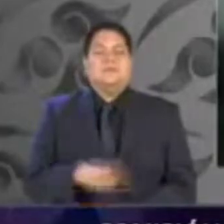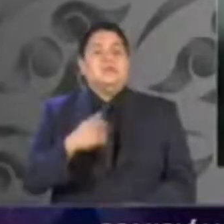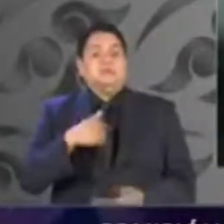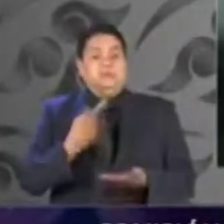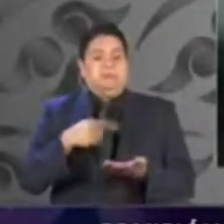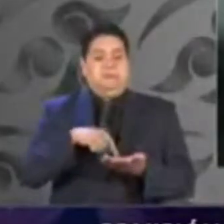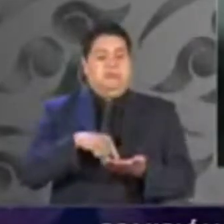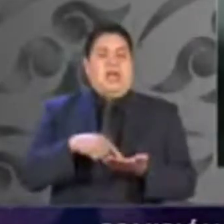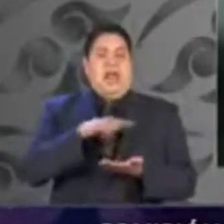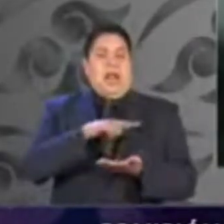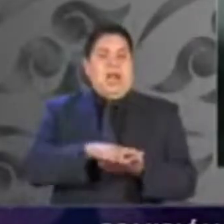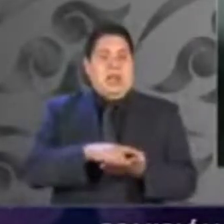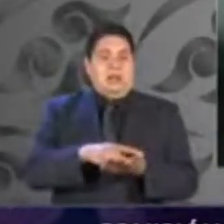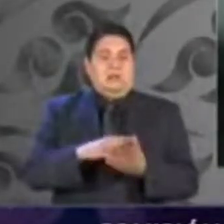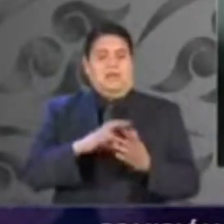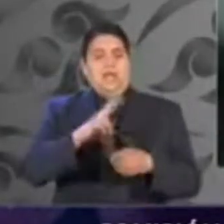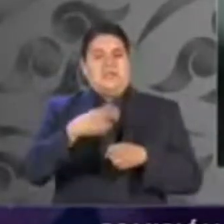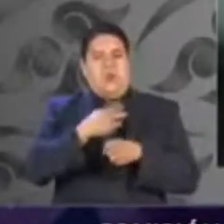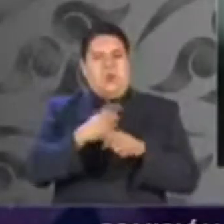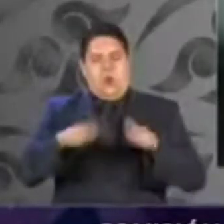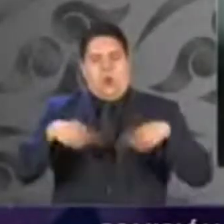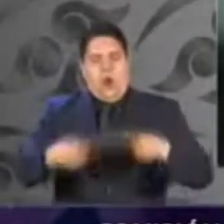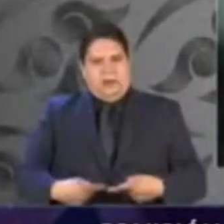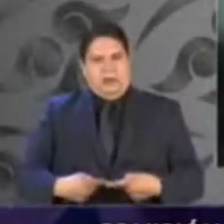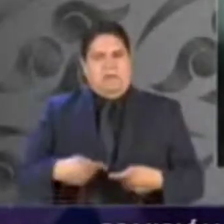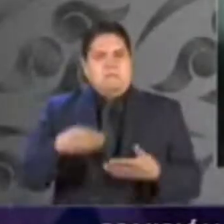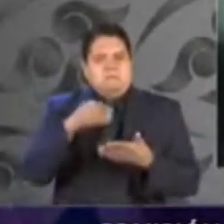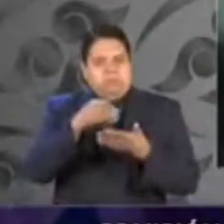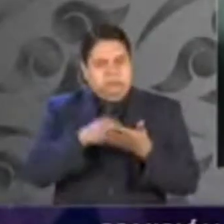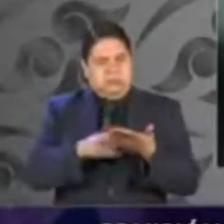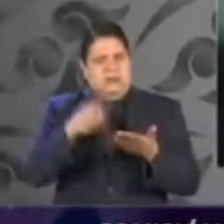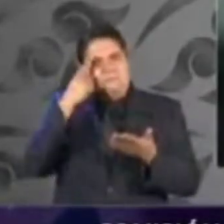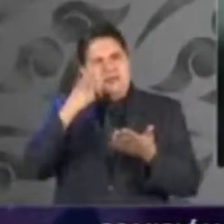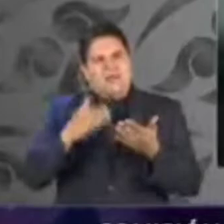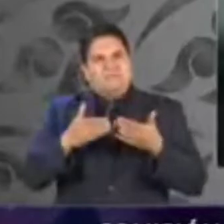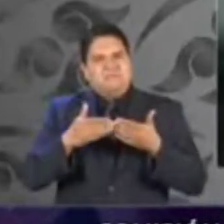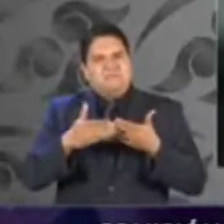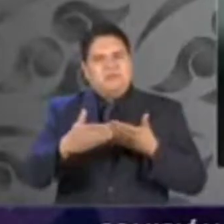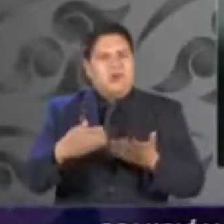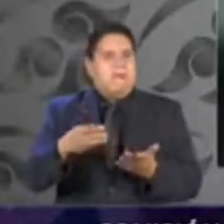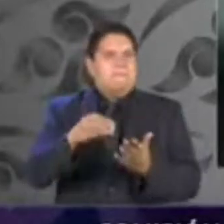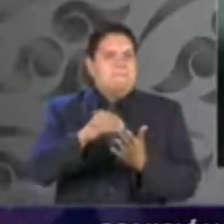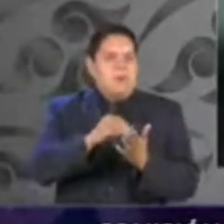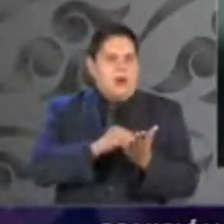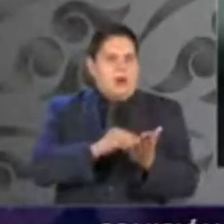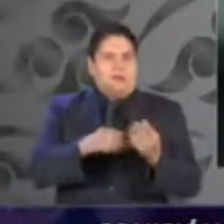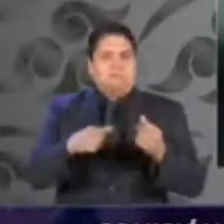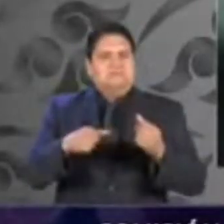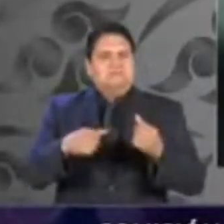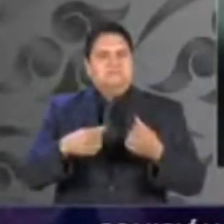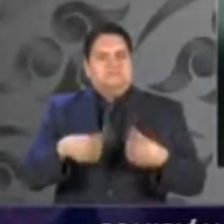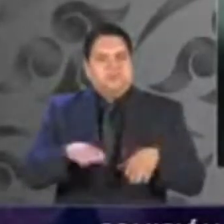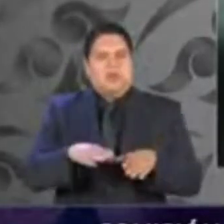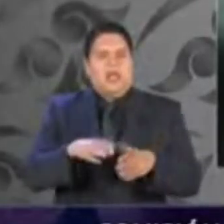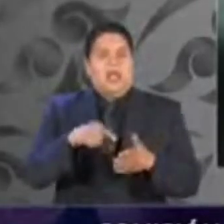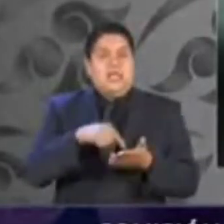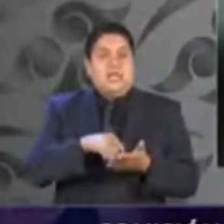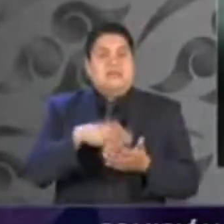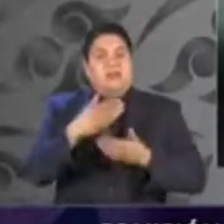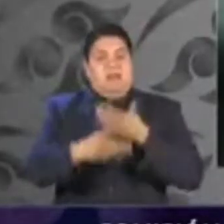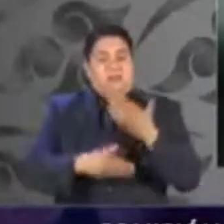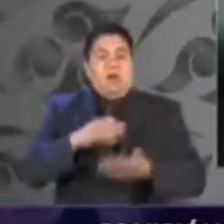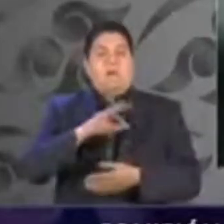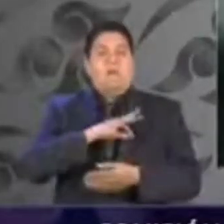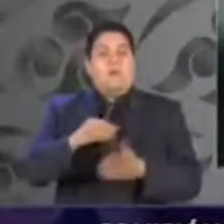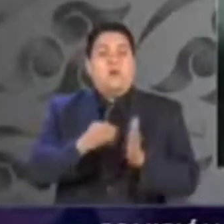conforme a las formas y modalidades para su aplicación, queriendo así condenarlas al desuso.